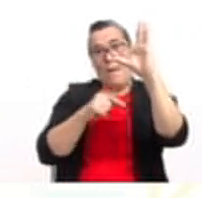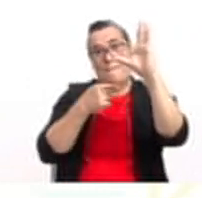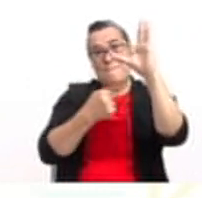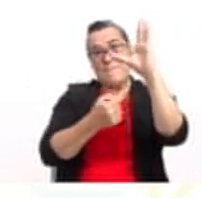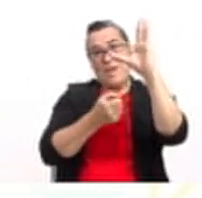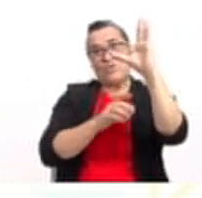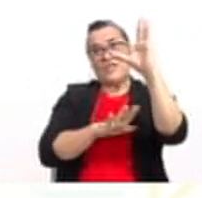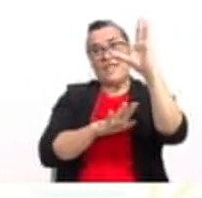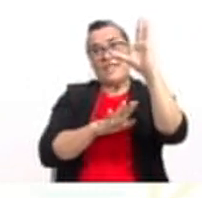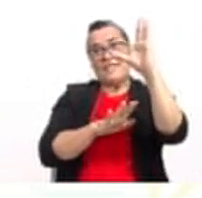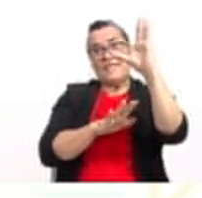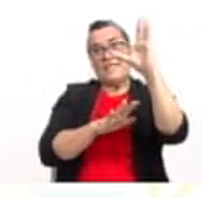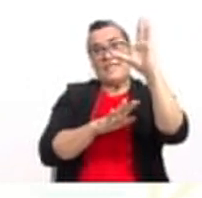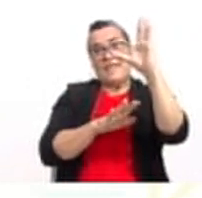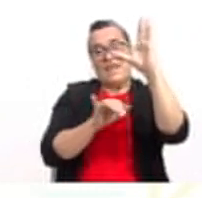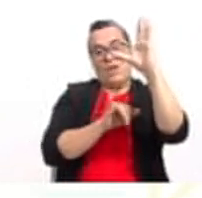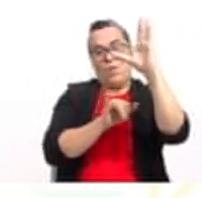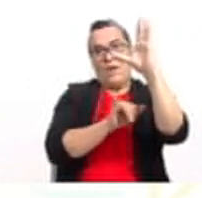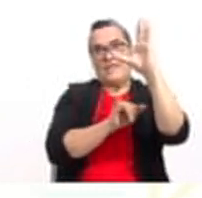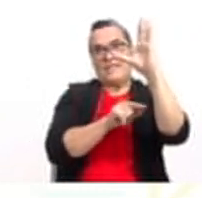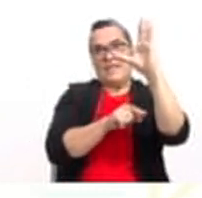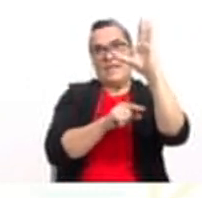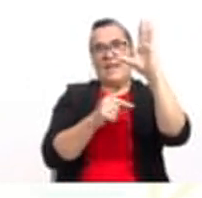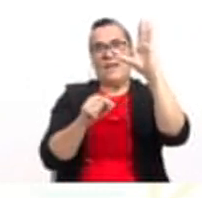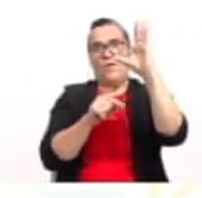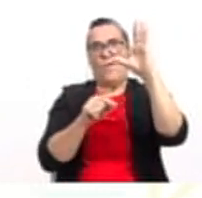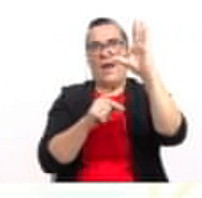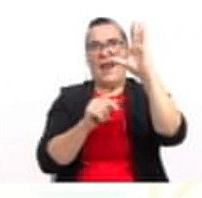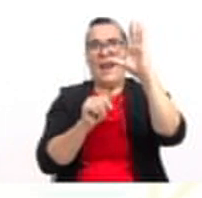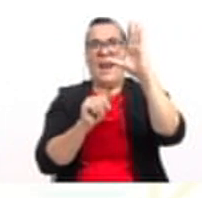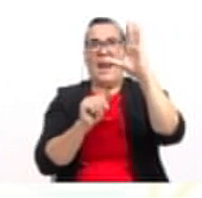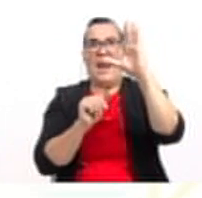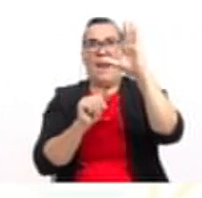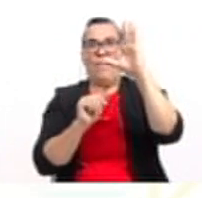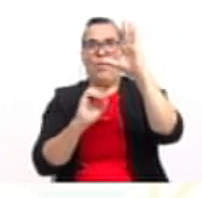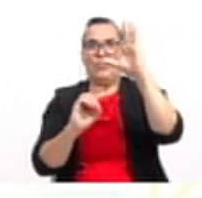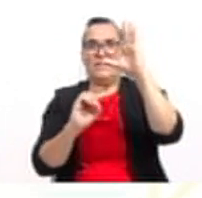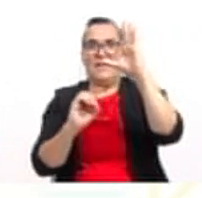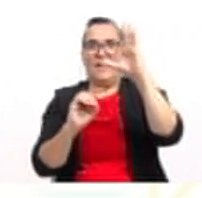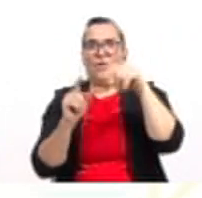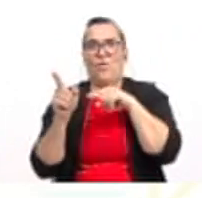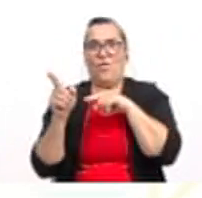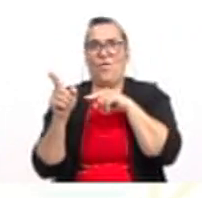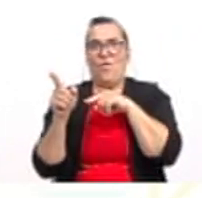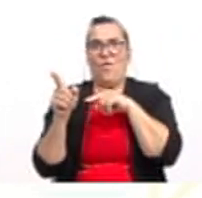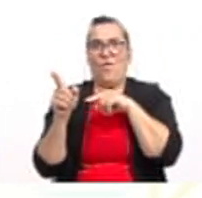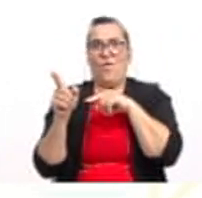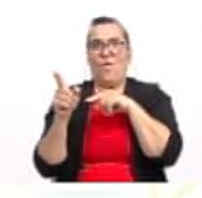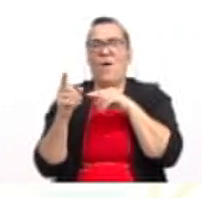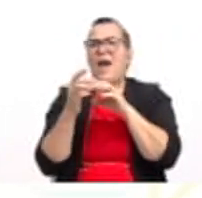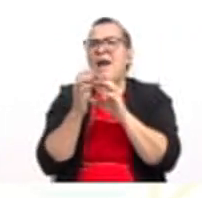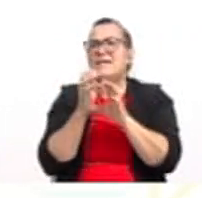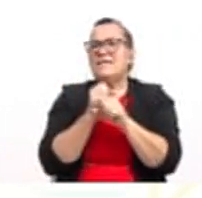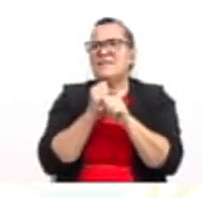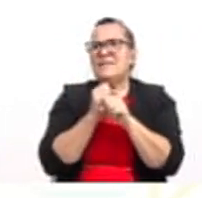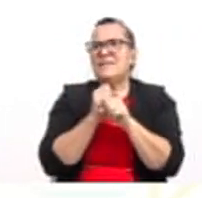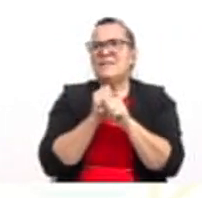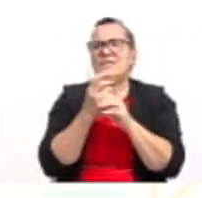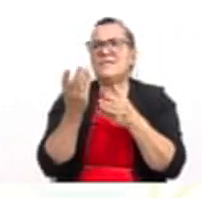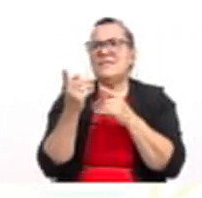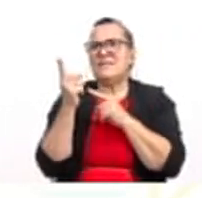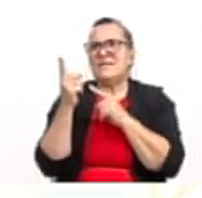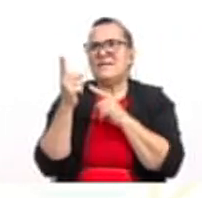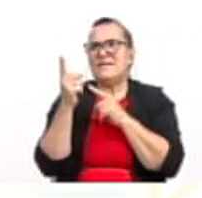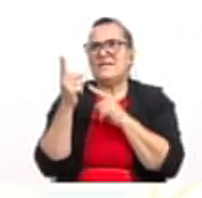sustitución. Menos 15 es el valor de Y y X lo vamos a sustituir por 0. Efectuando las operaciones, obtenemos lo siguiente.